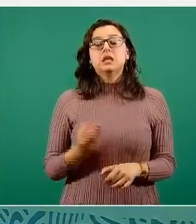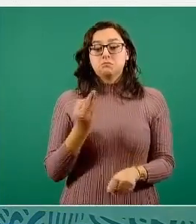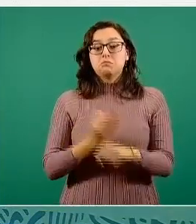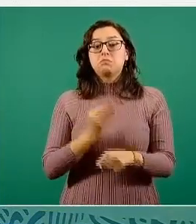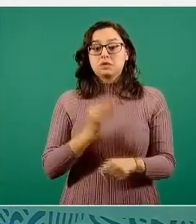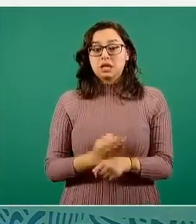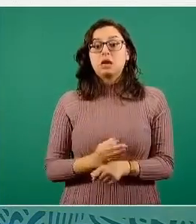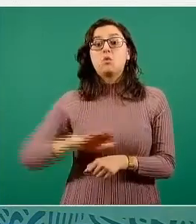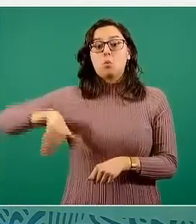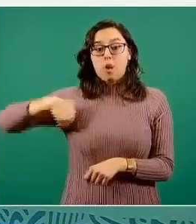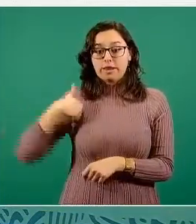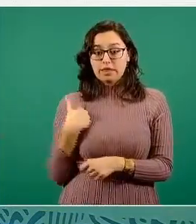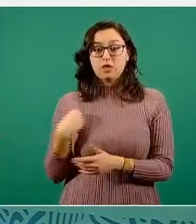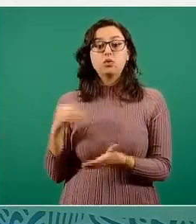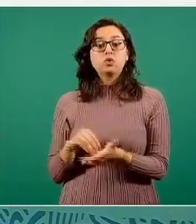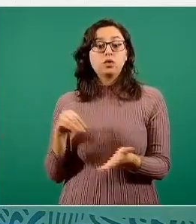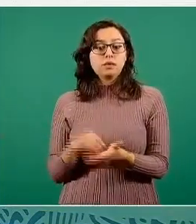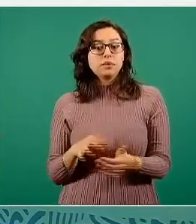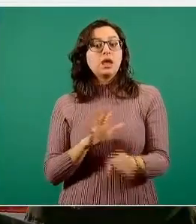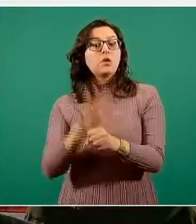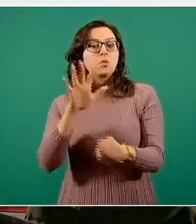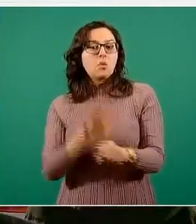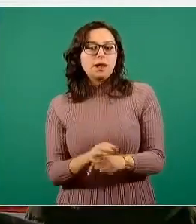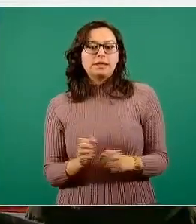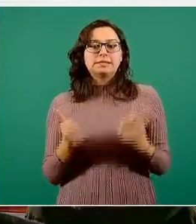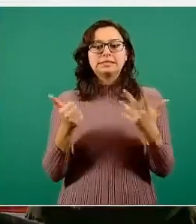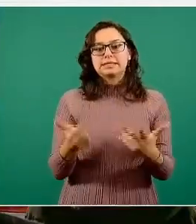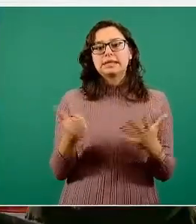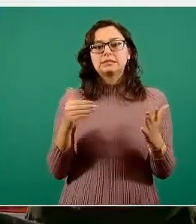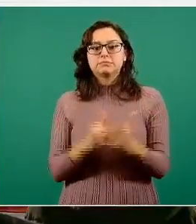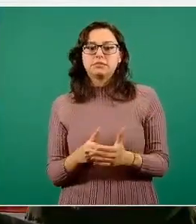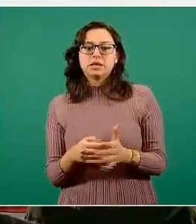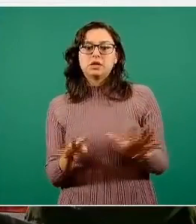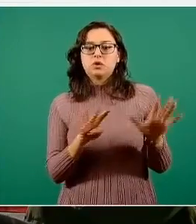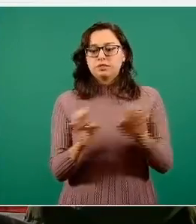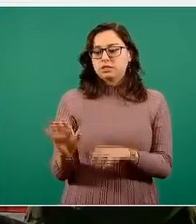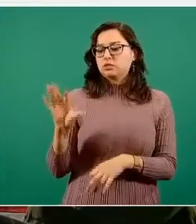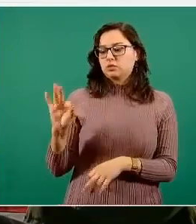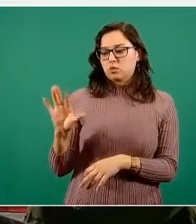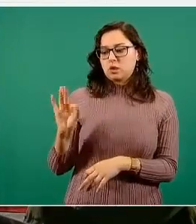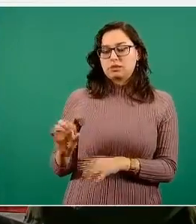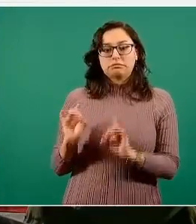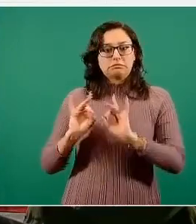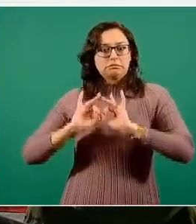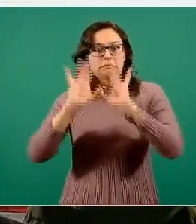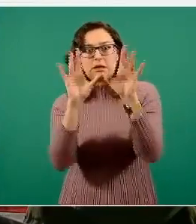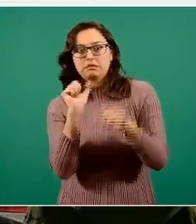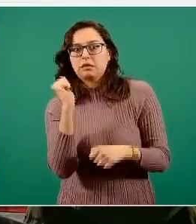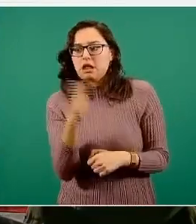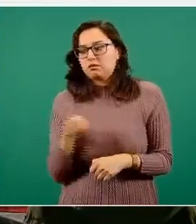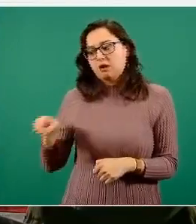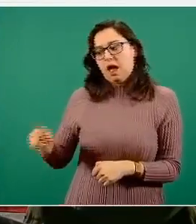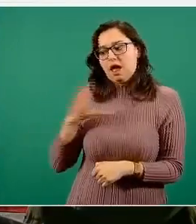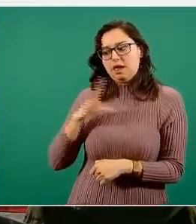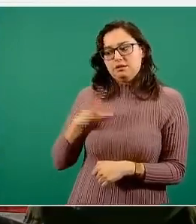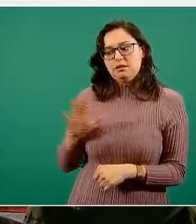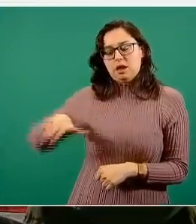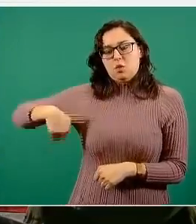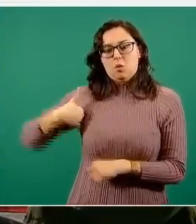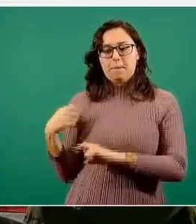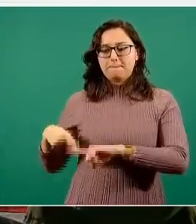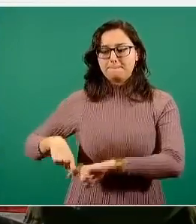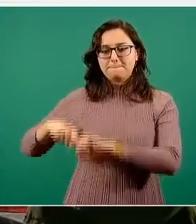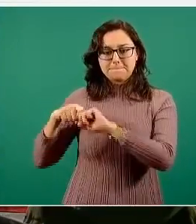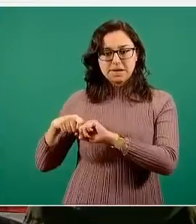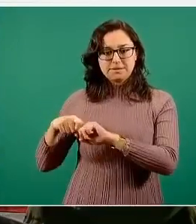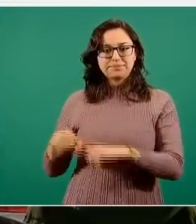utilizando precisamente para cubrir cualquier eventualidad y garantizar la continuidad de la operación del programa. Y hemos destacado, ayer lo hicimos,